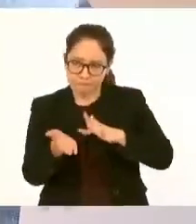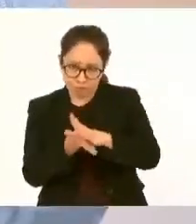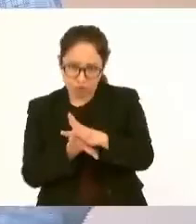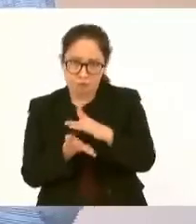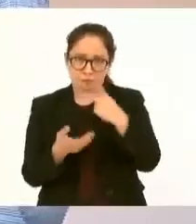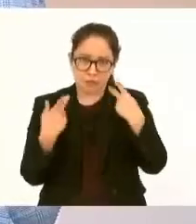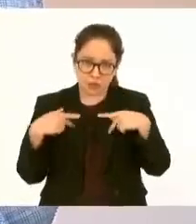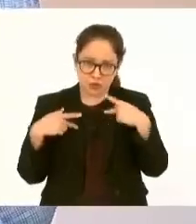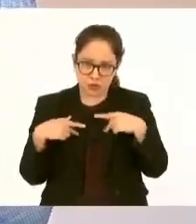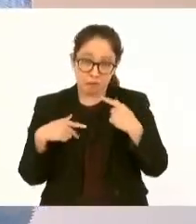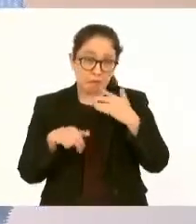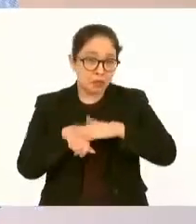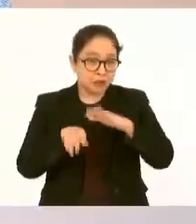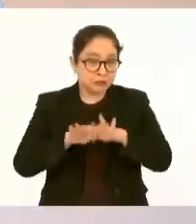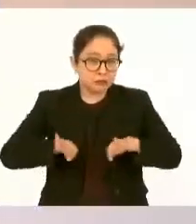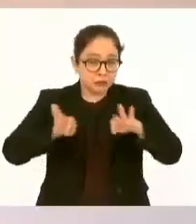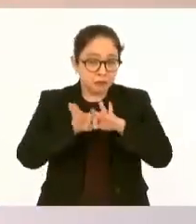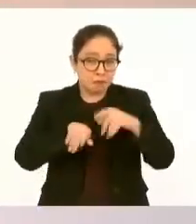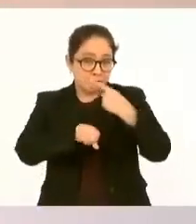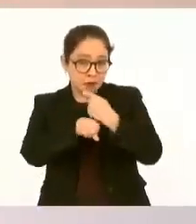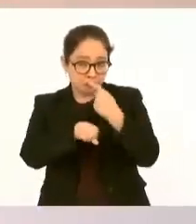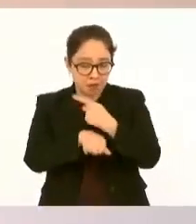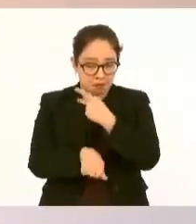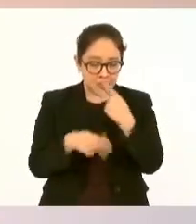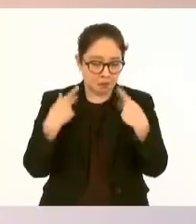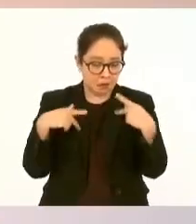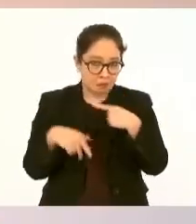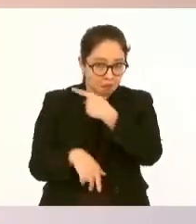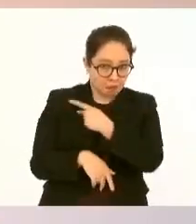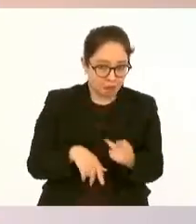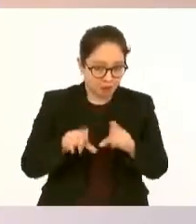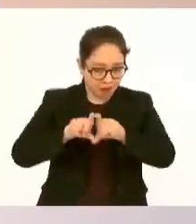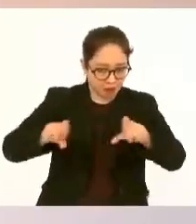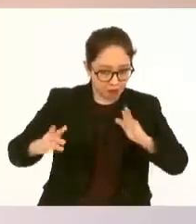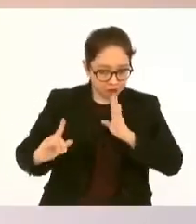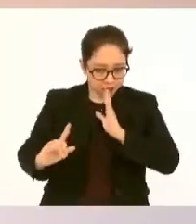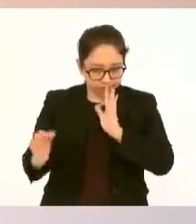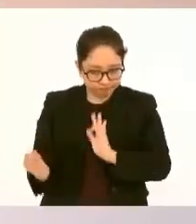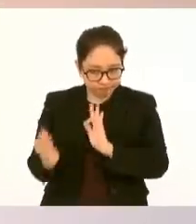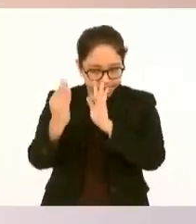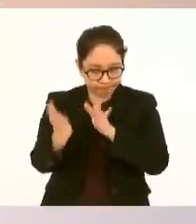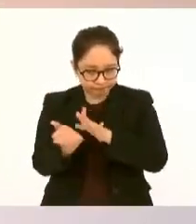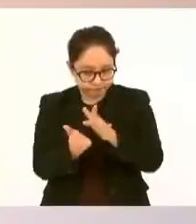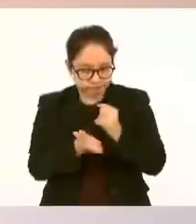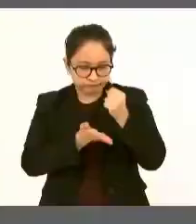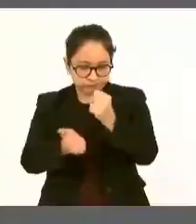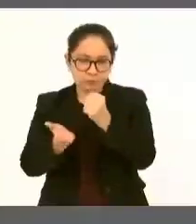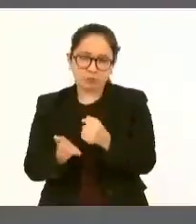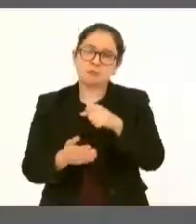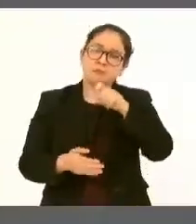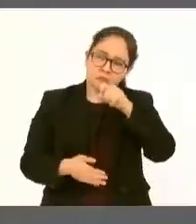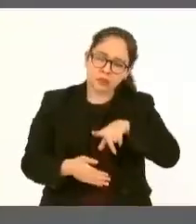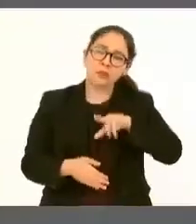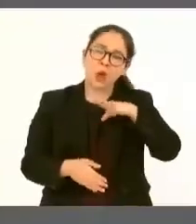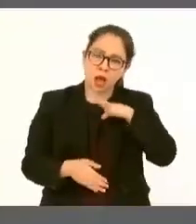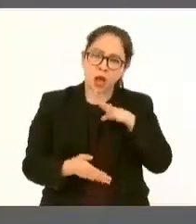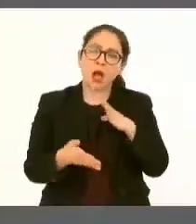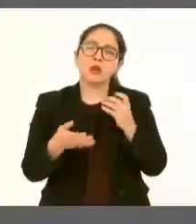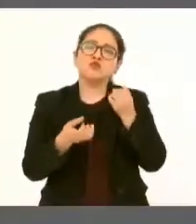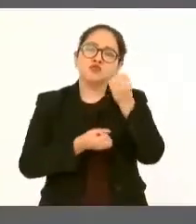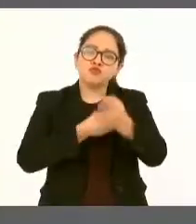también se contemplan beneficios para el treinta por ciento de